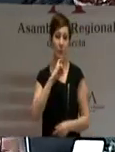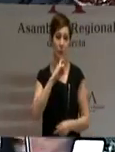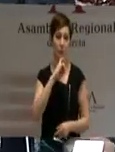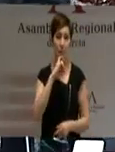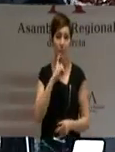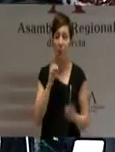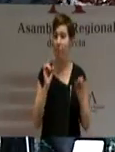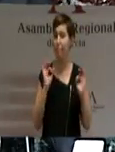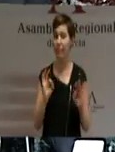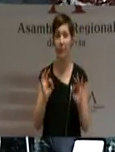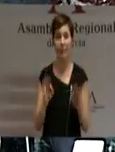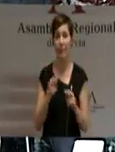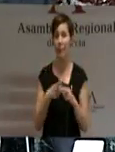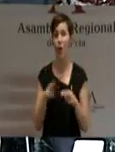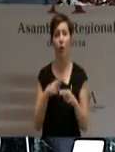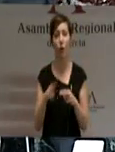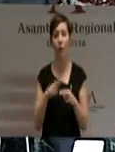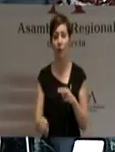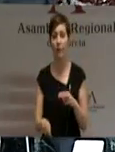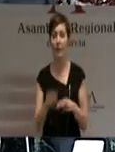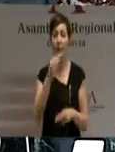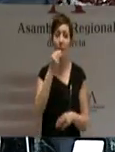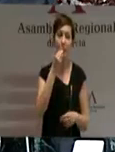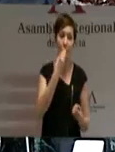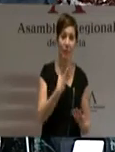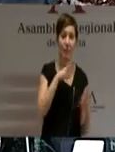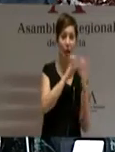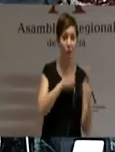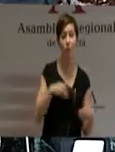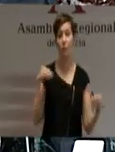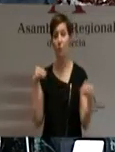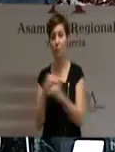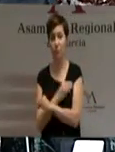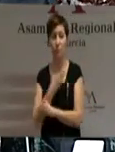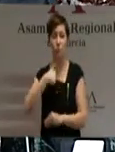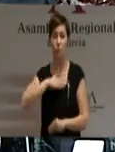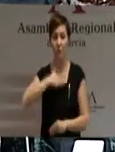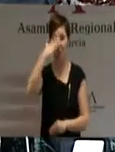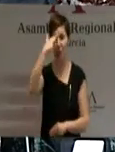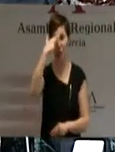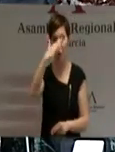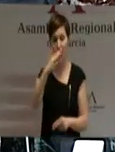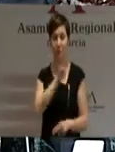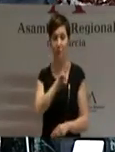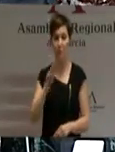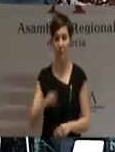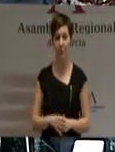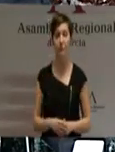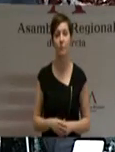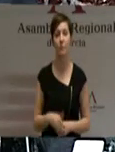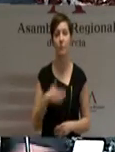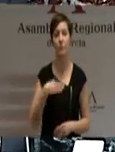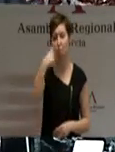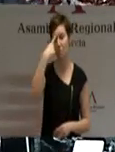la forma de hacer política en la que el Partido Popular siempre ha creído, en la que yo creo profundamente